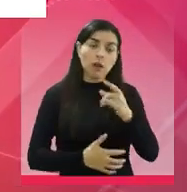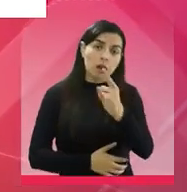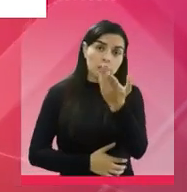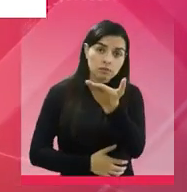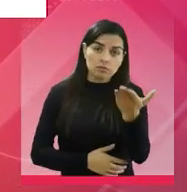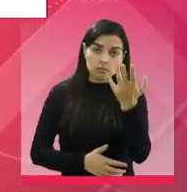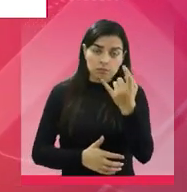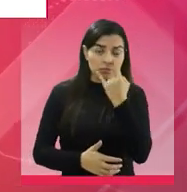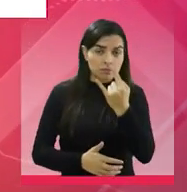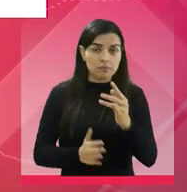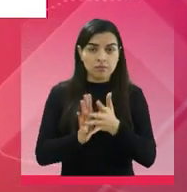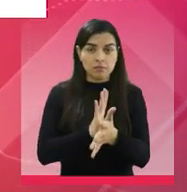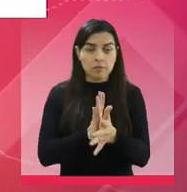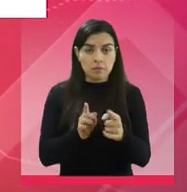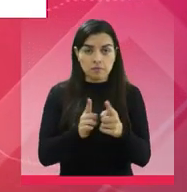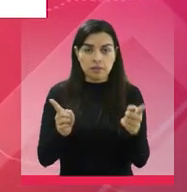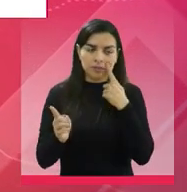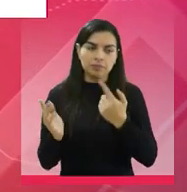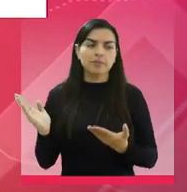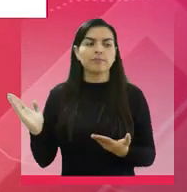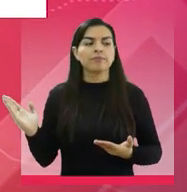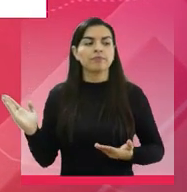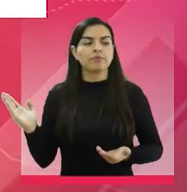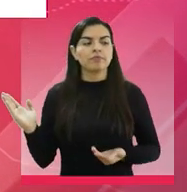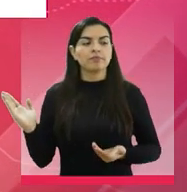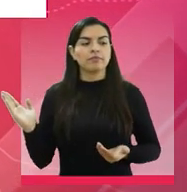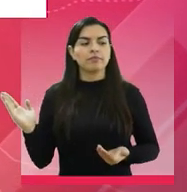.awceducate.com